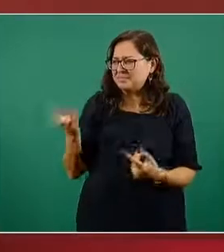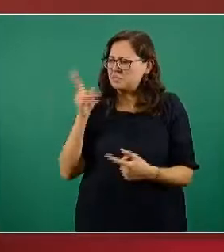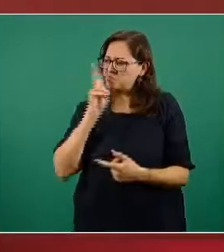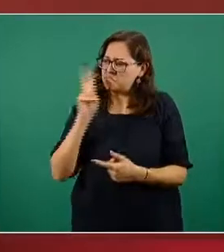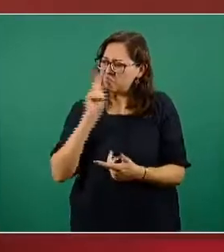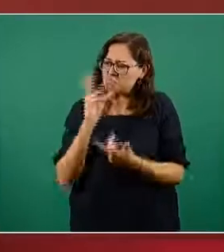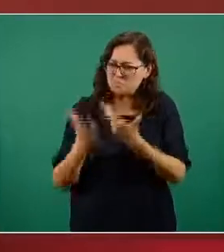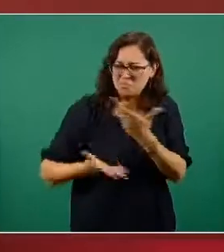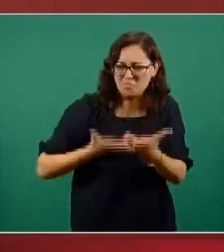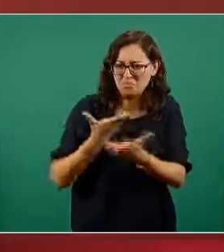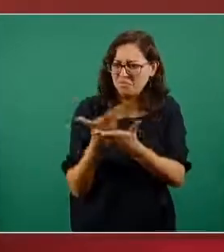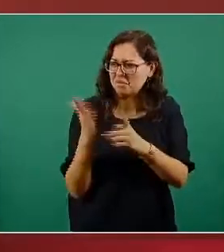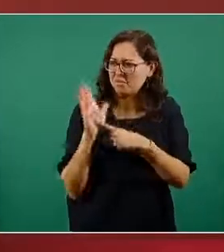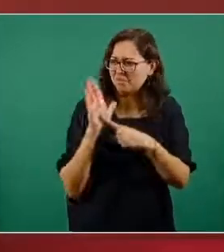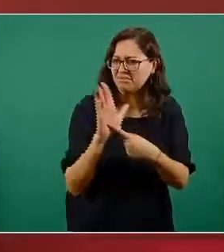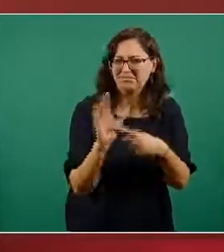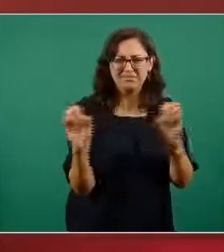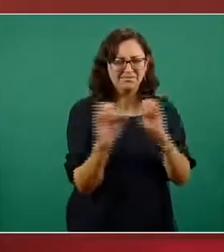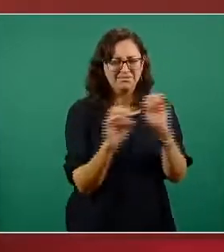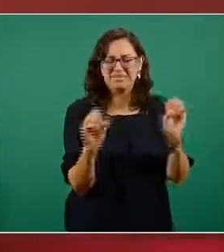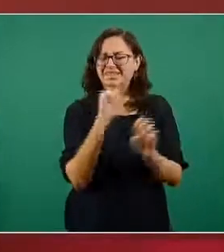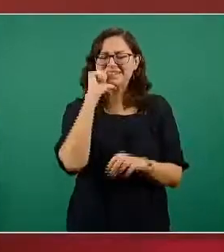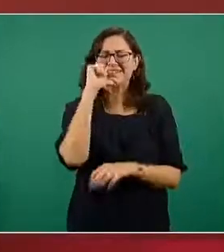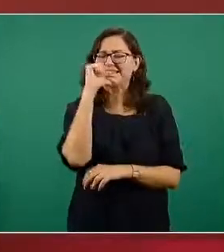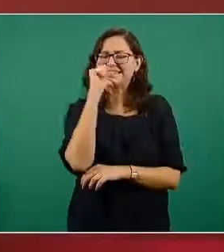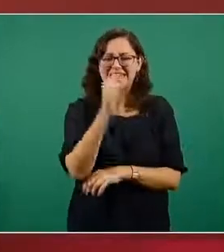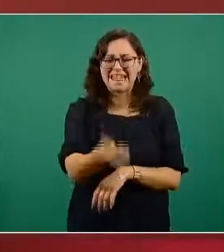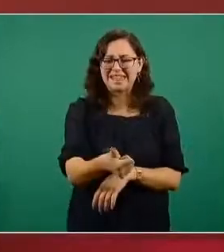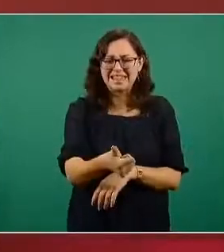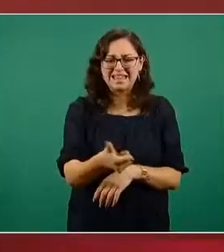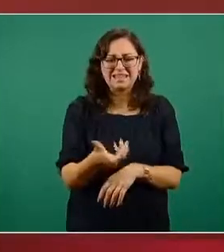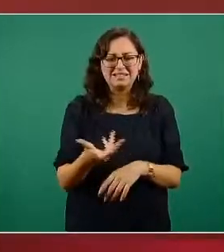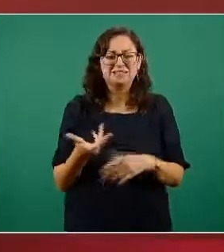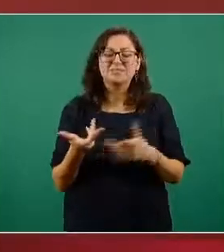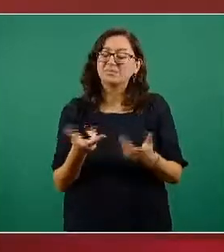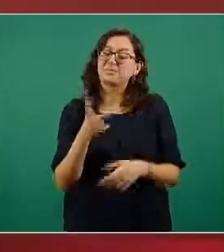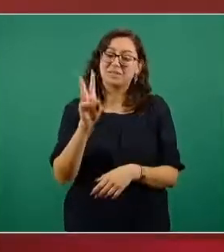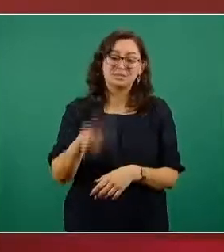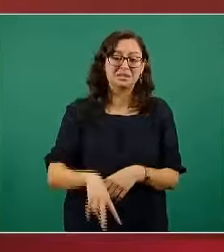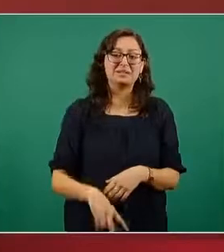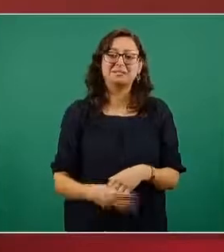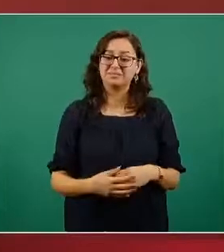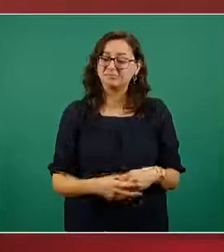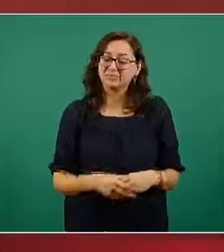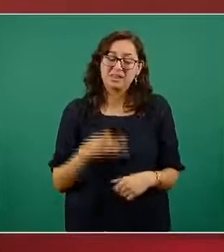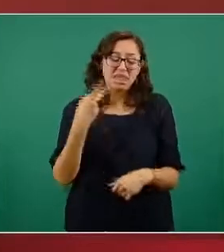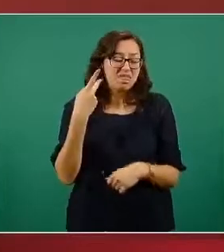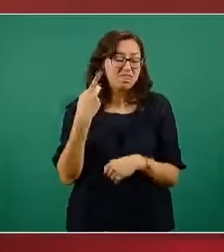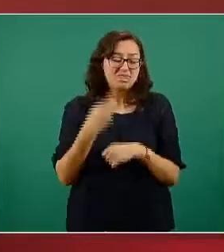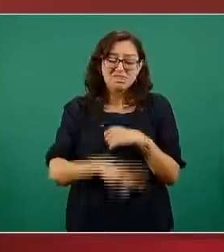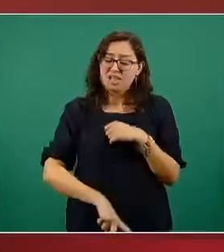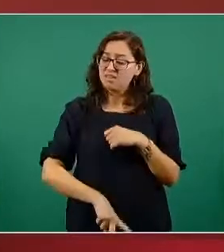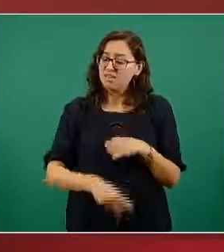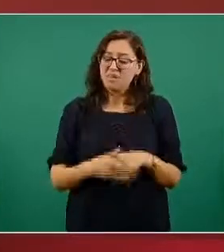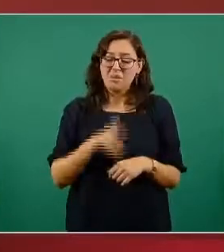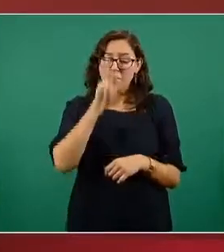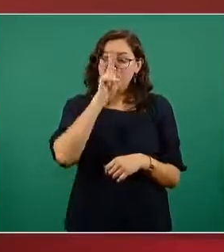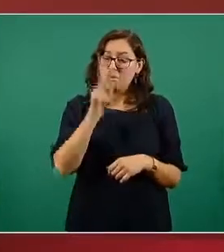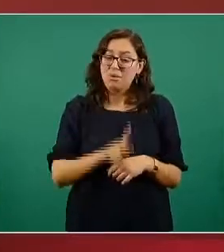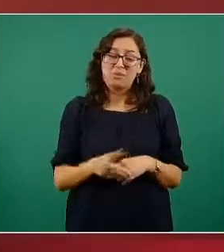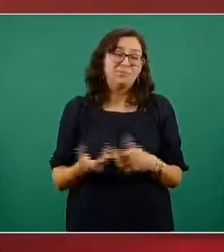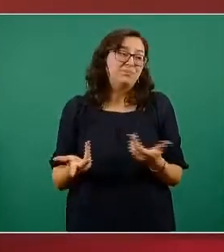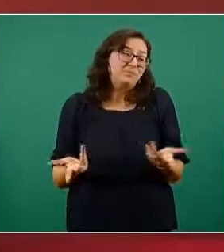elemento que presentarle a la sociedad eso le hace mucho daño esperemos que en algún momento quepa la prudencia